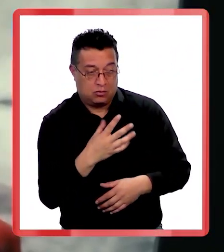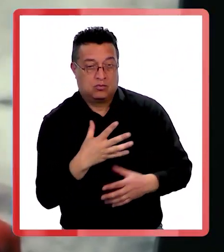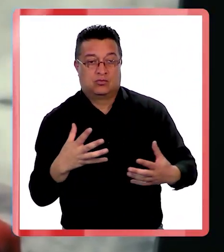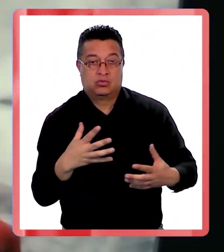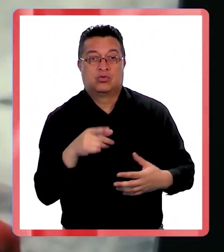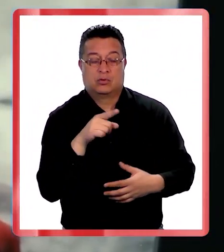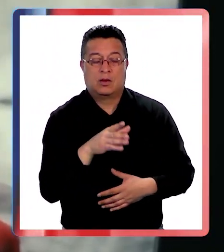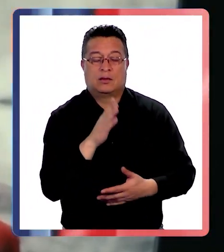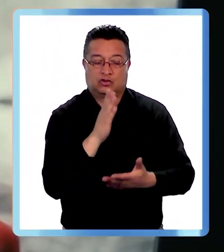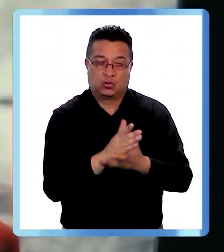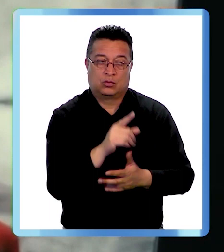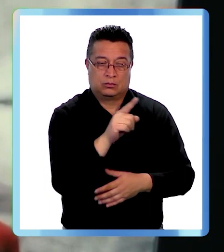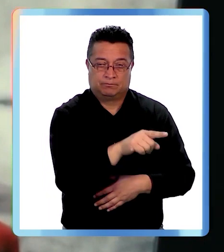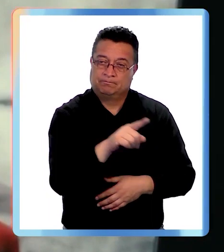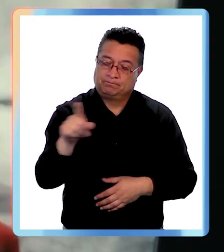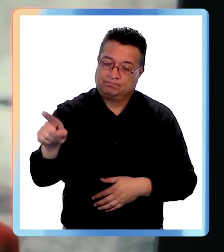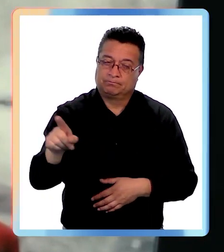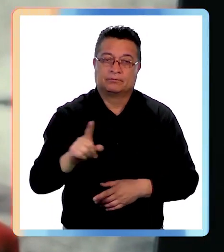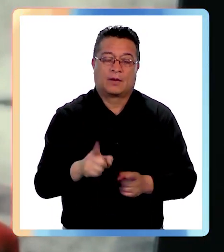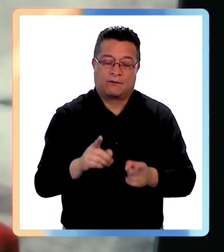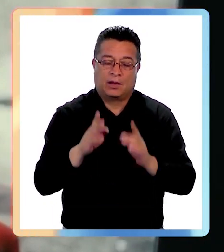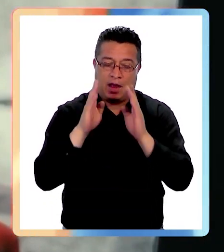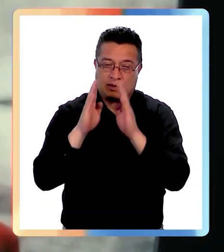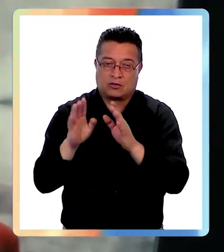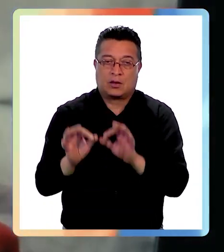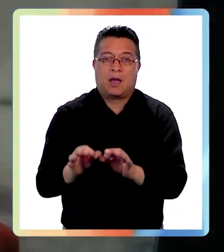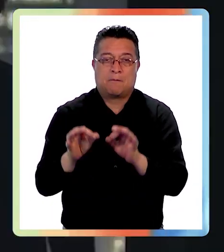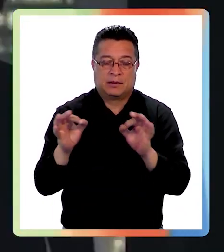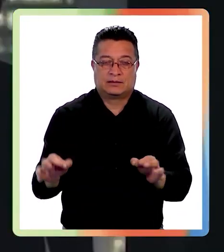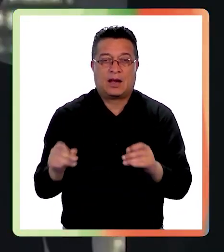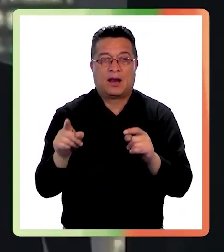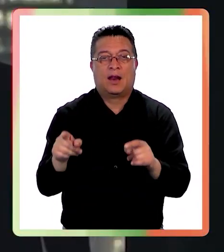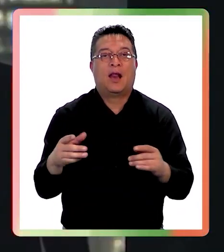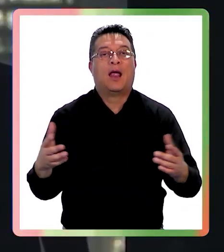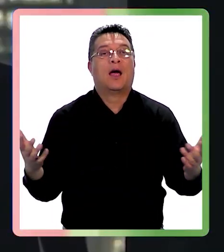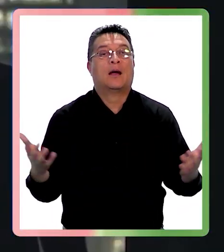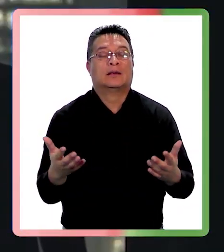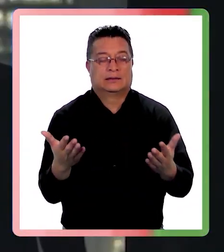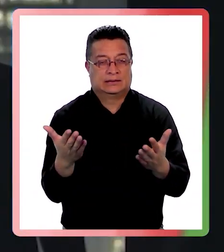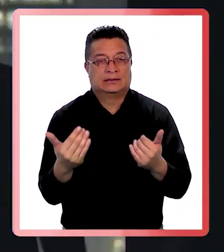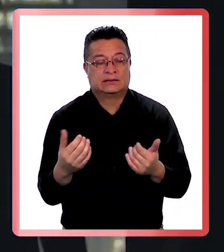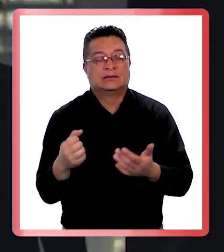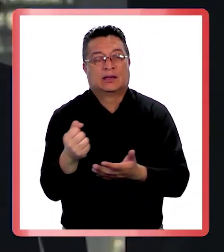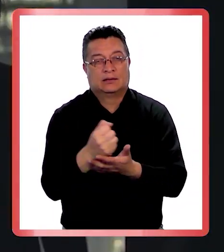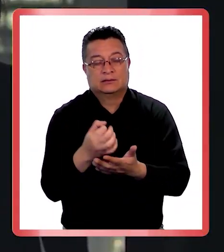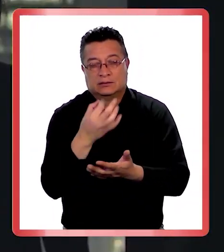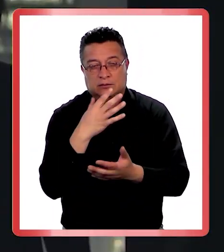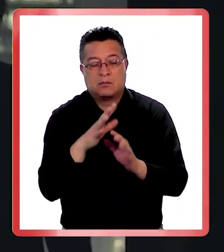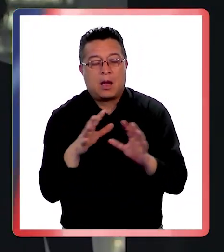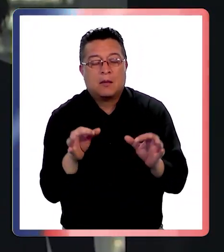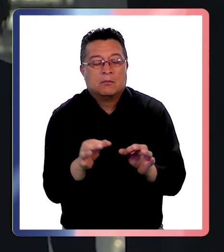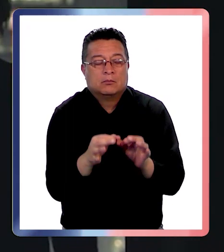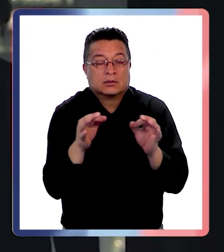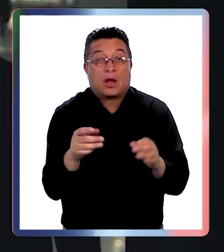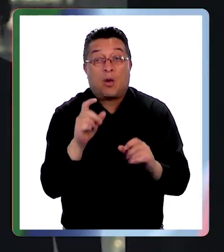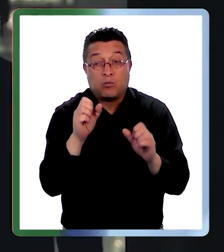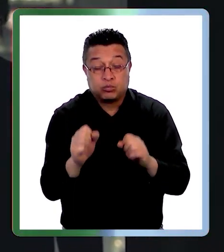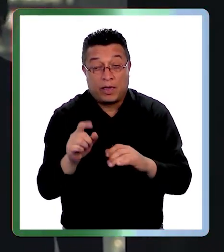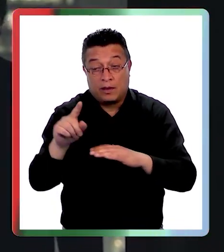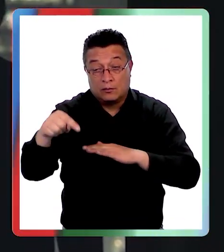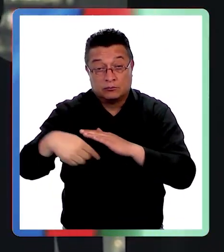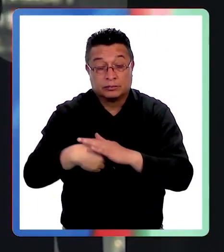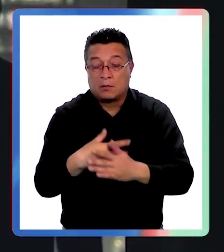seguramente va a ser derivado ahí porque claro, es un tipo de depresión específica que requiere de algún tratamiento más específico. Quien pueda acceder